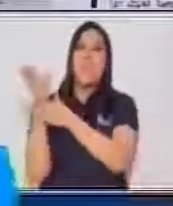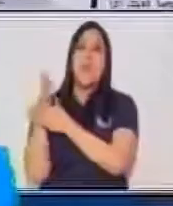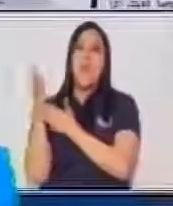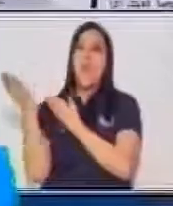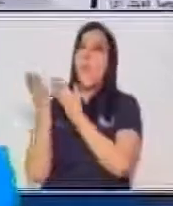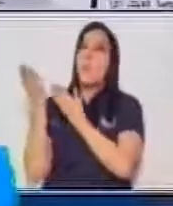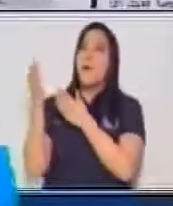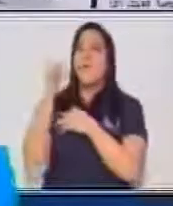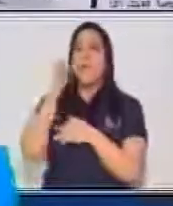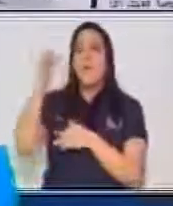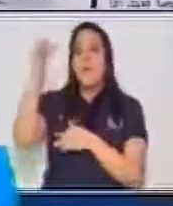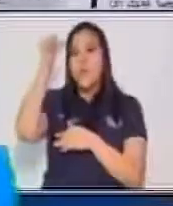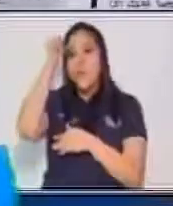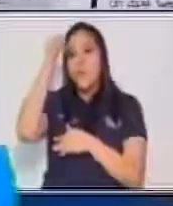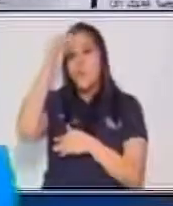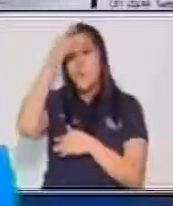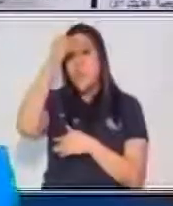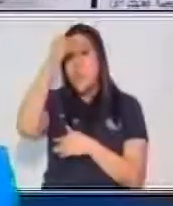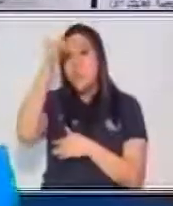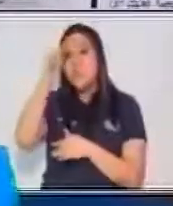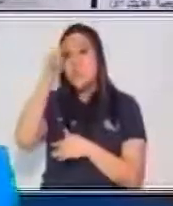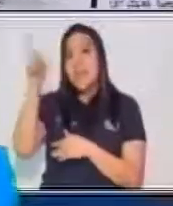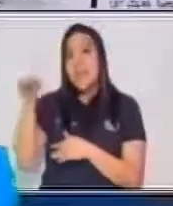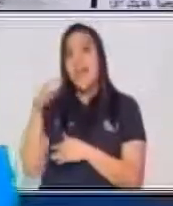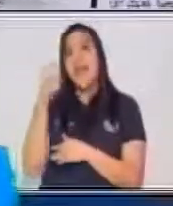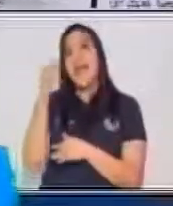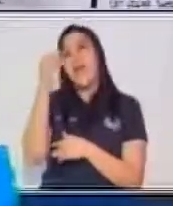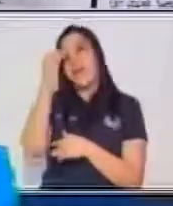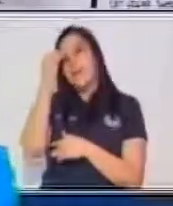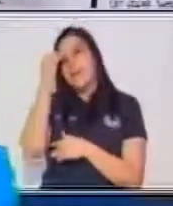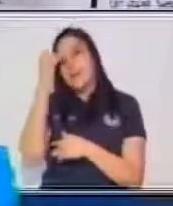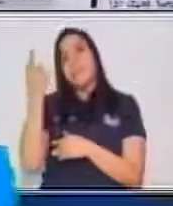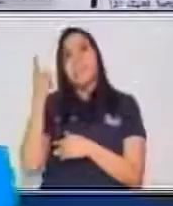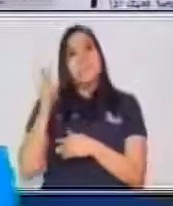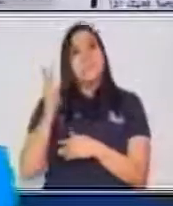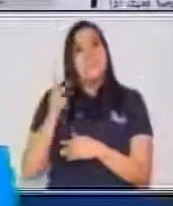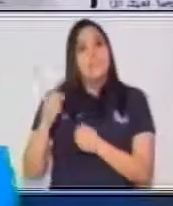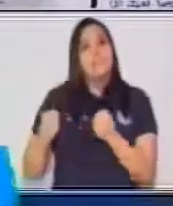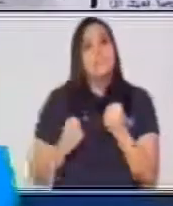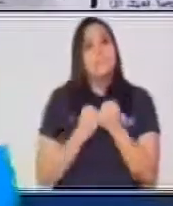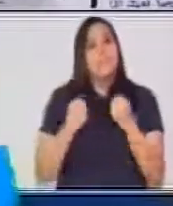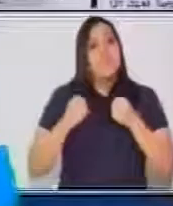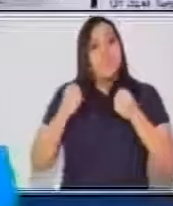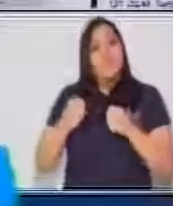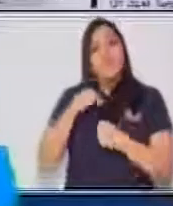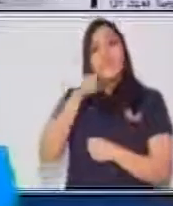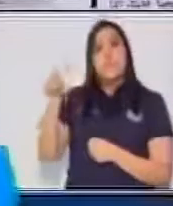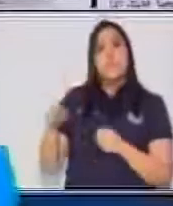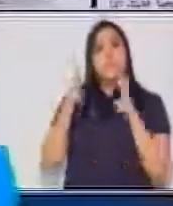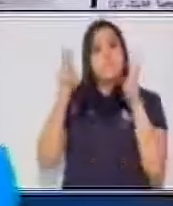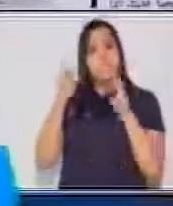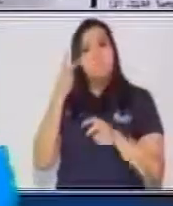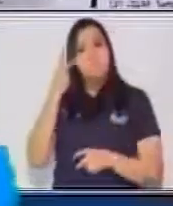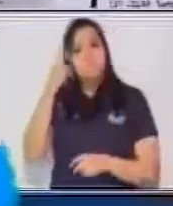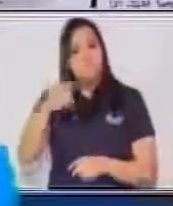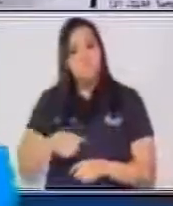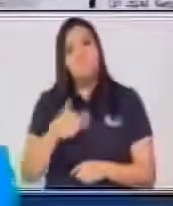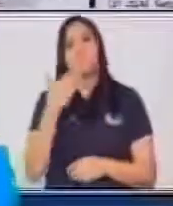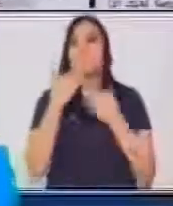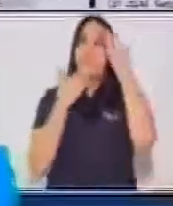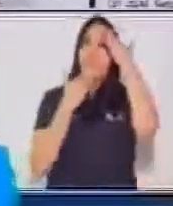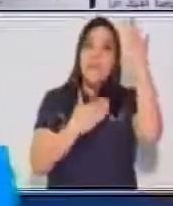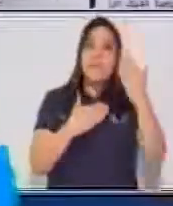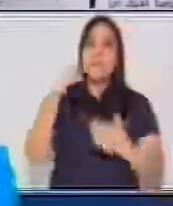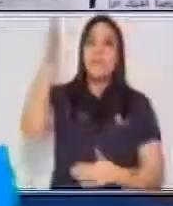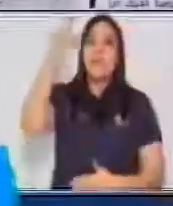un adulto para que puedas reforzar cada uno de ellos. Agradecemos a Lourdes